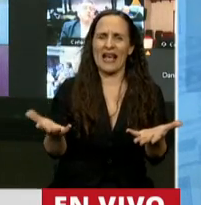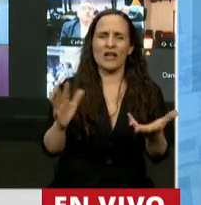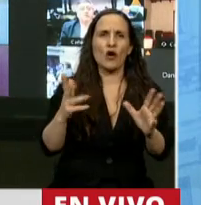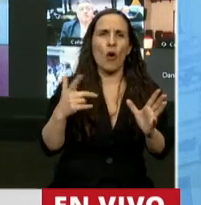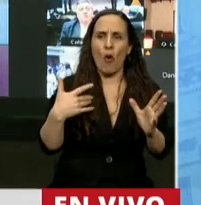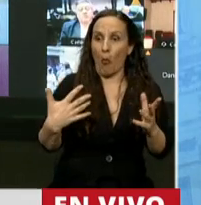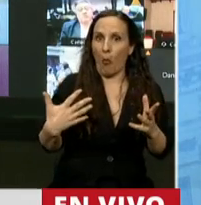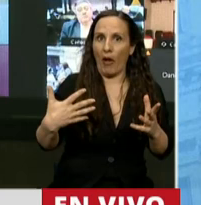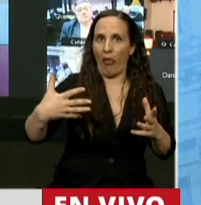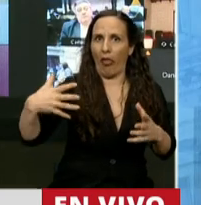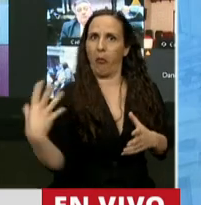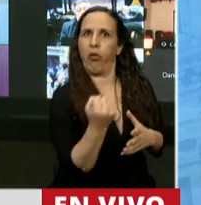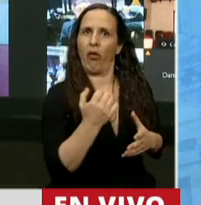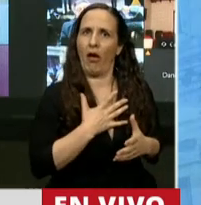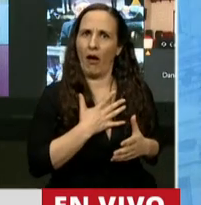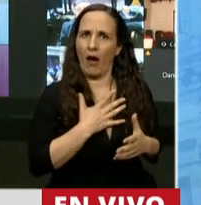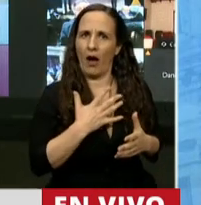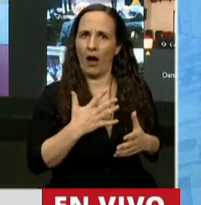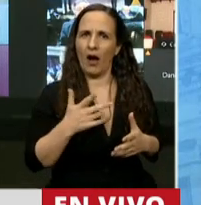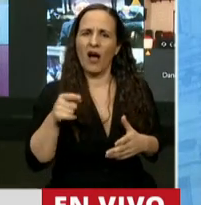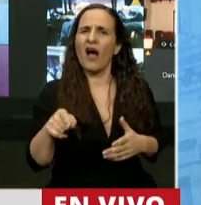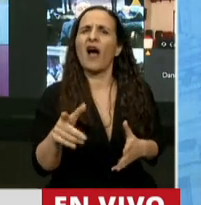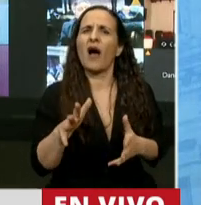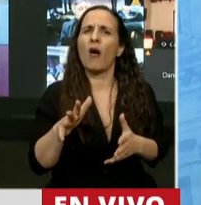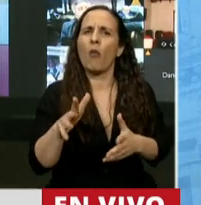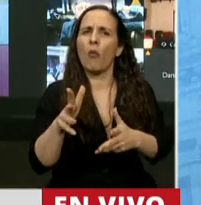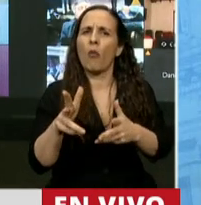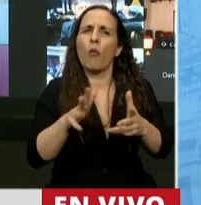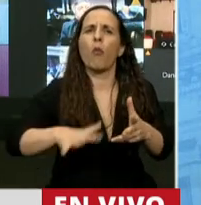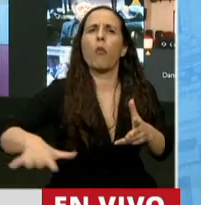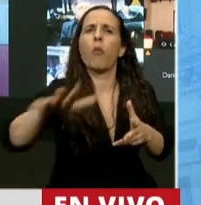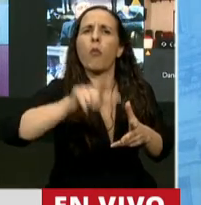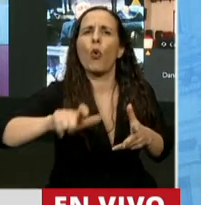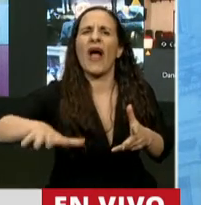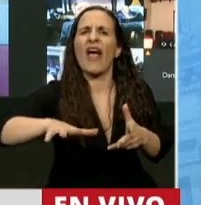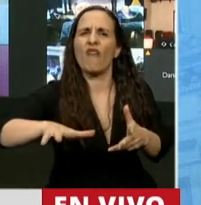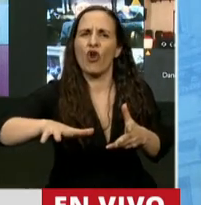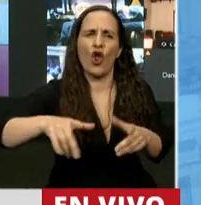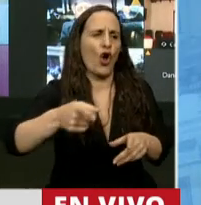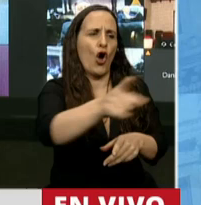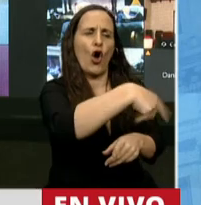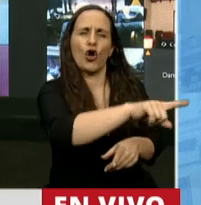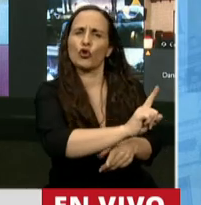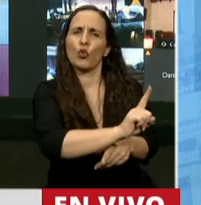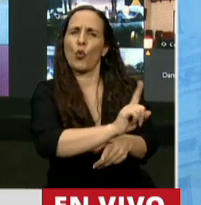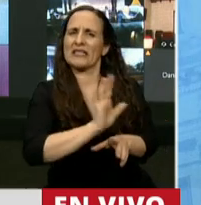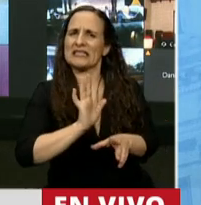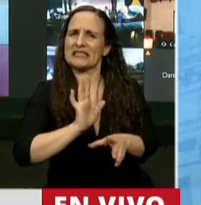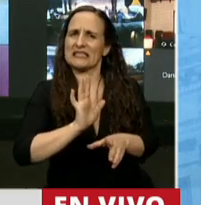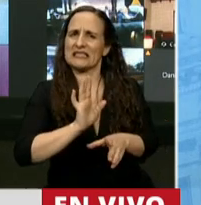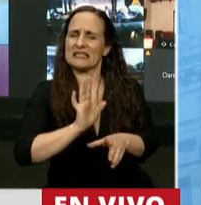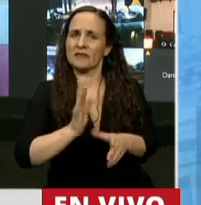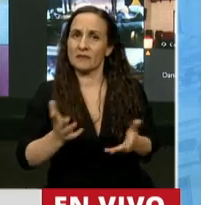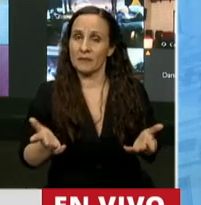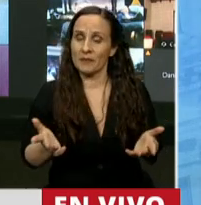apoderar y hablar de ese es el pueblo y el resto no es el pueblo. Y lo que la